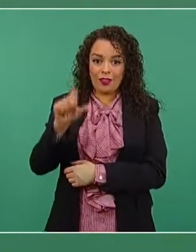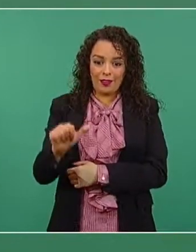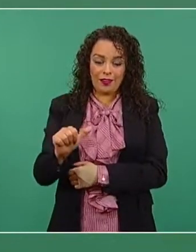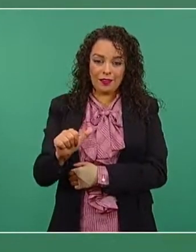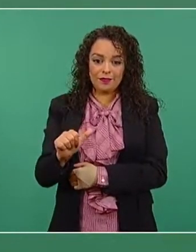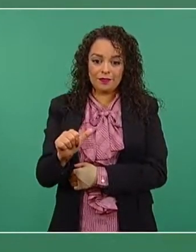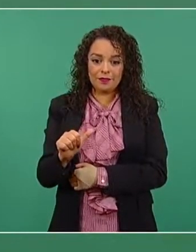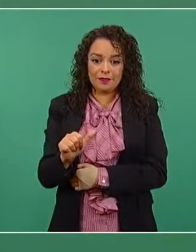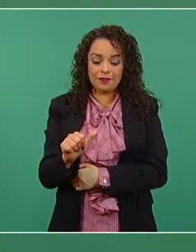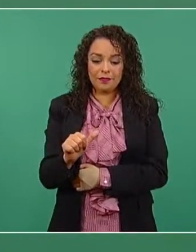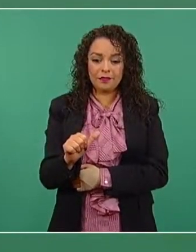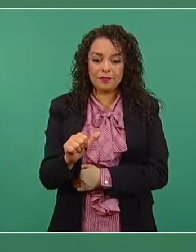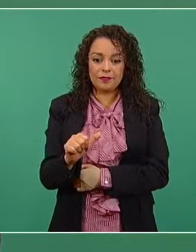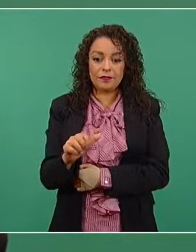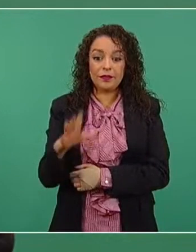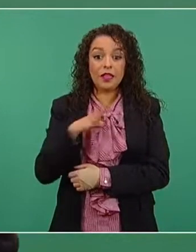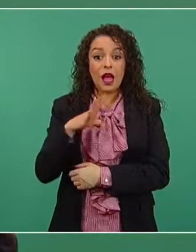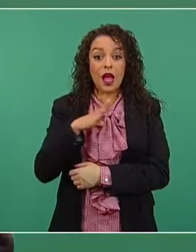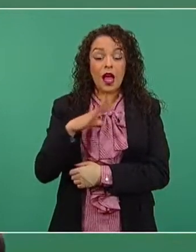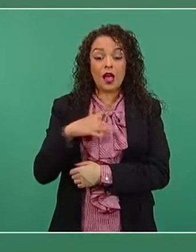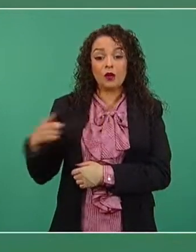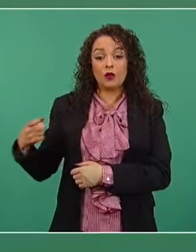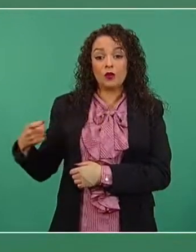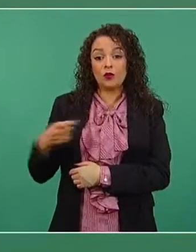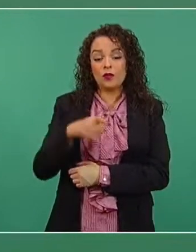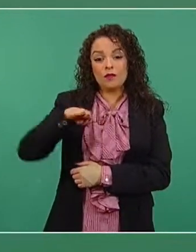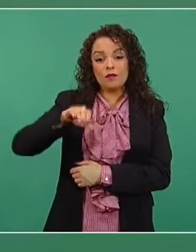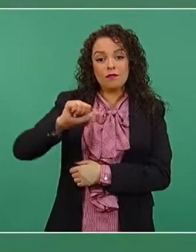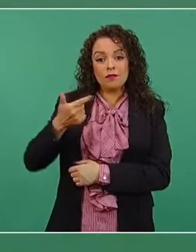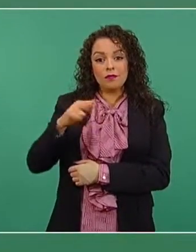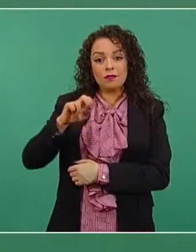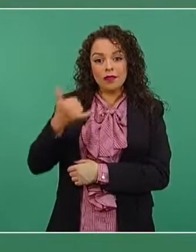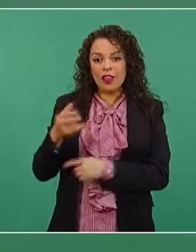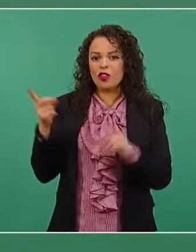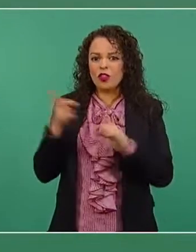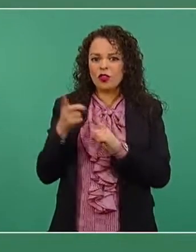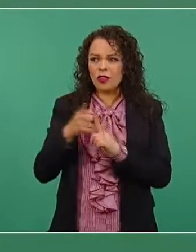Que había hasta gusanos de maguey en Tula.